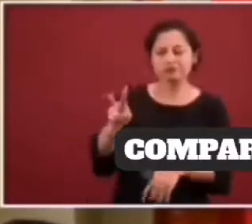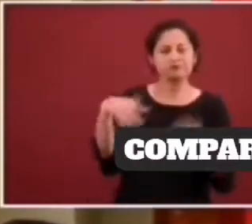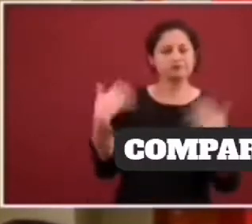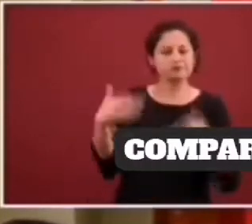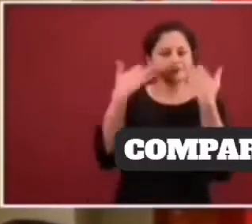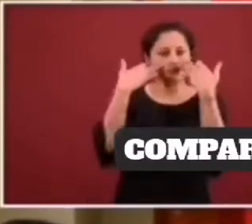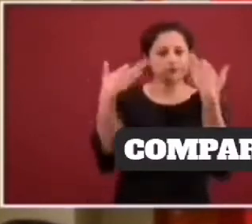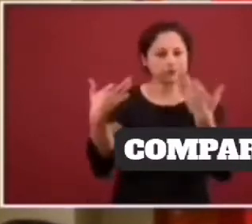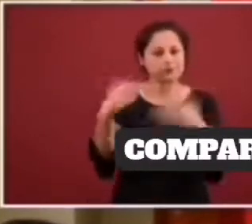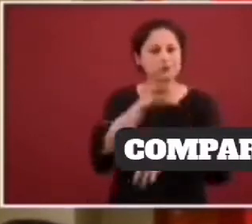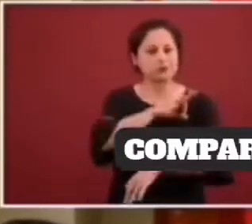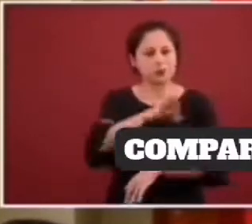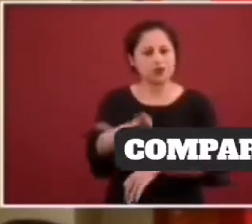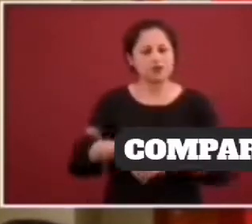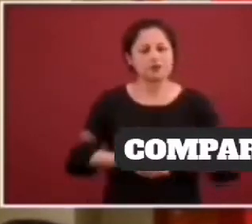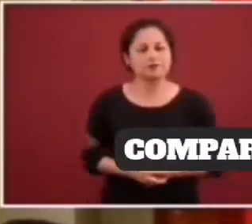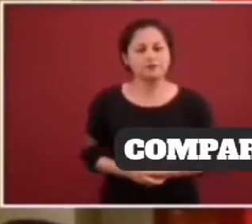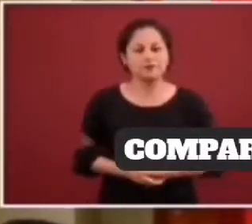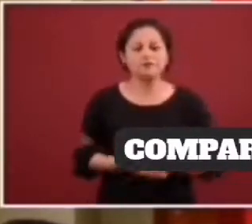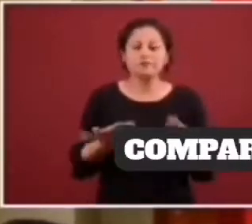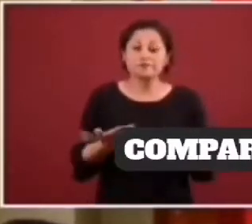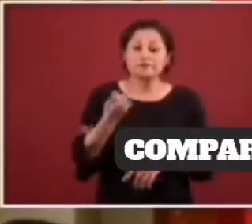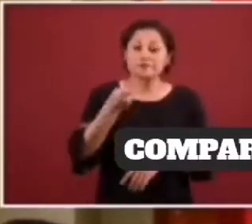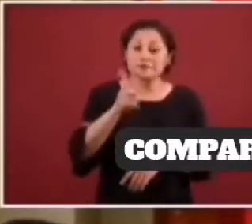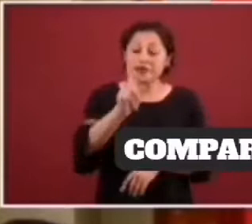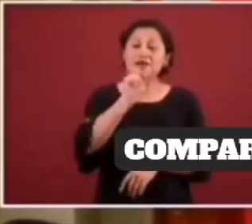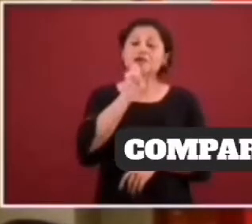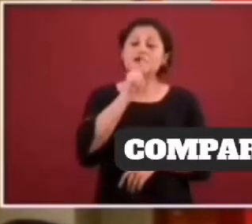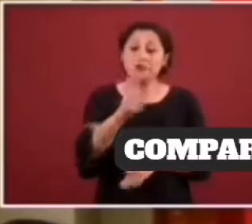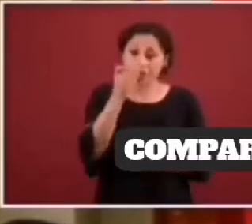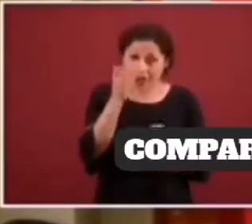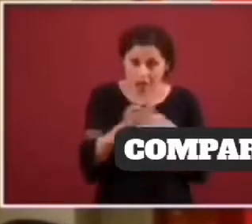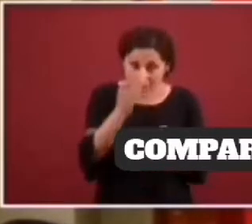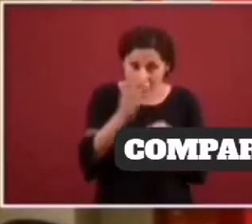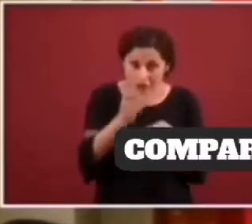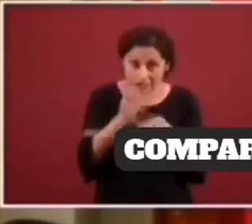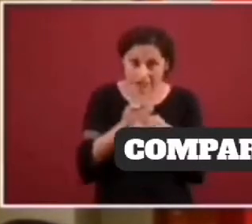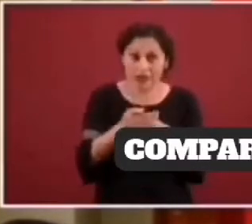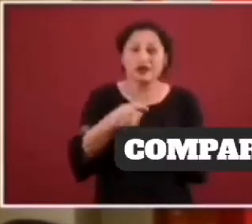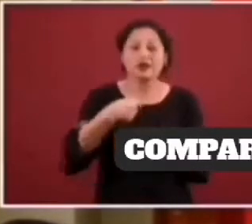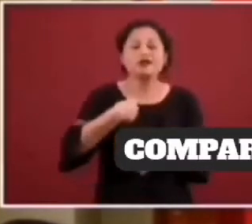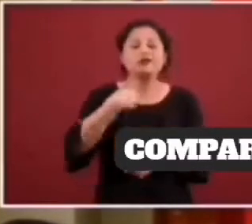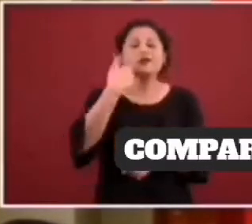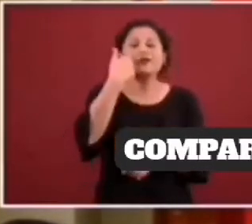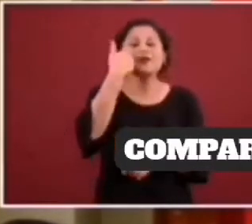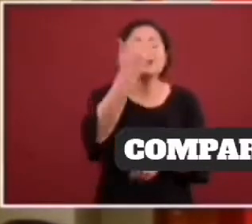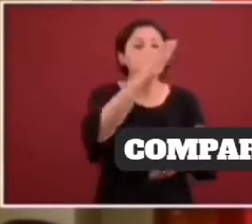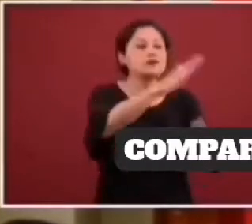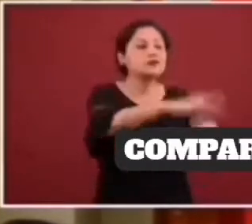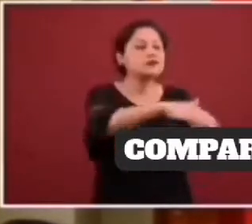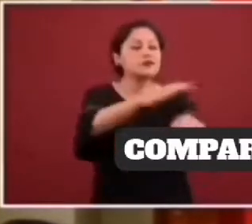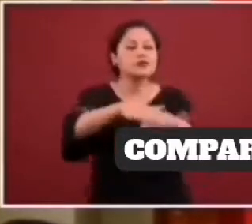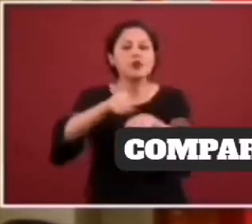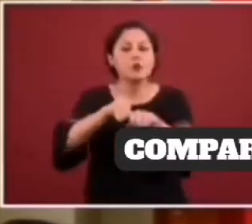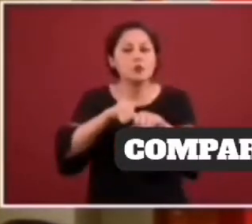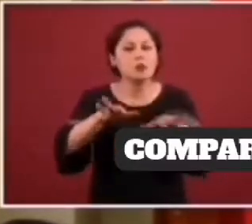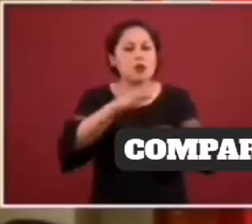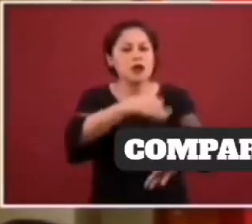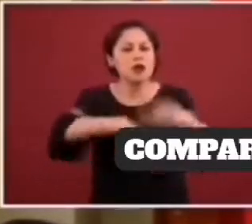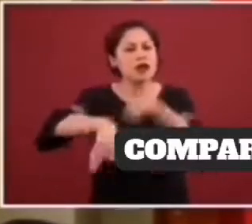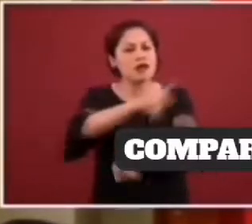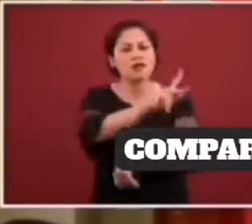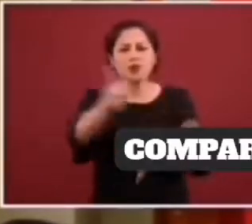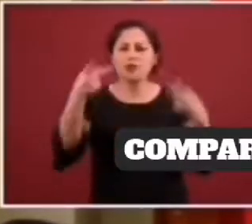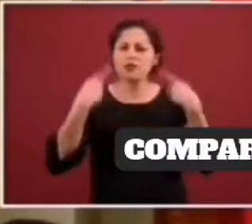Solo quiero hablarle también a la población que nos está escuchando, a la gente que